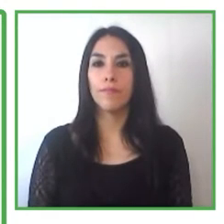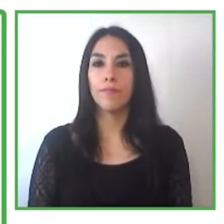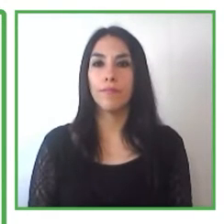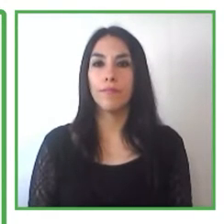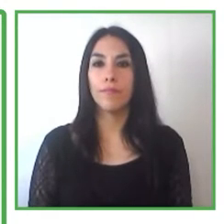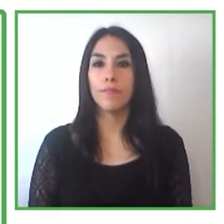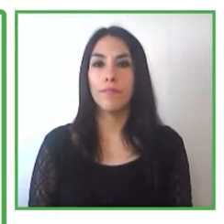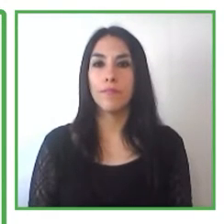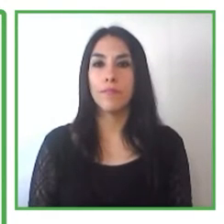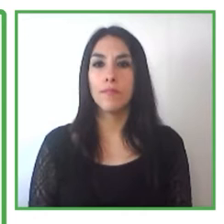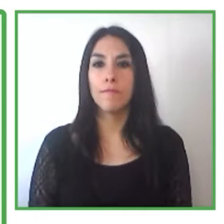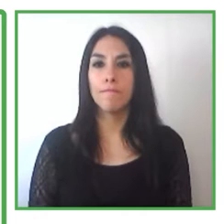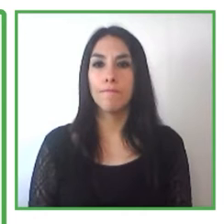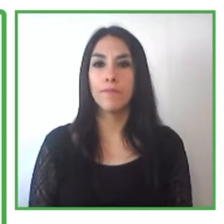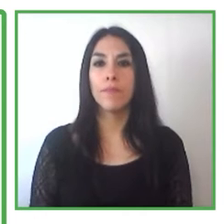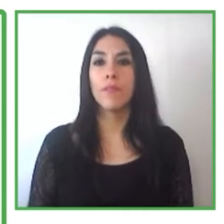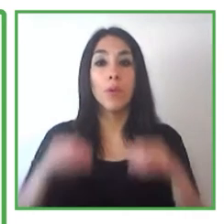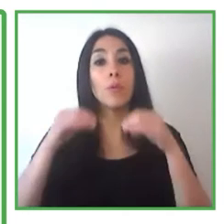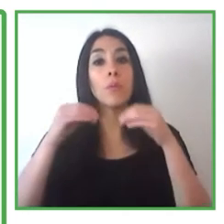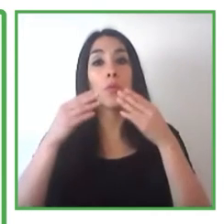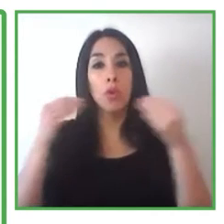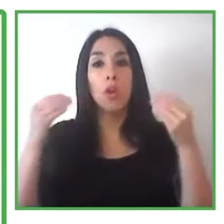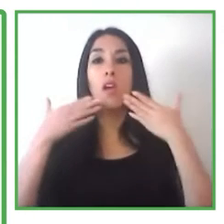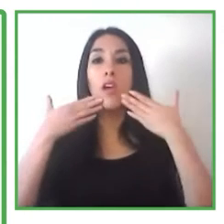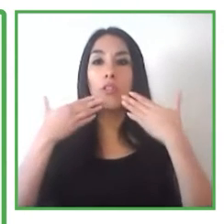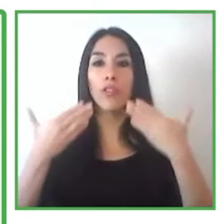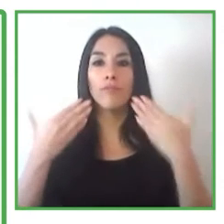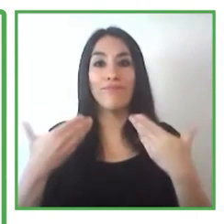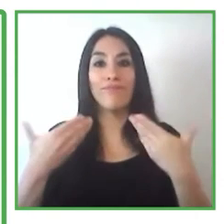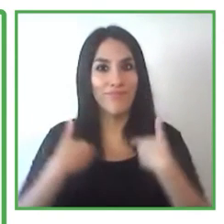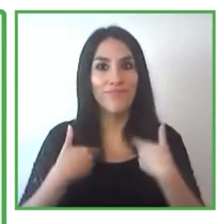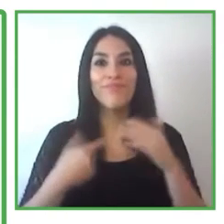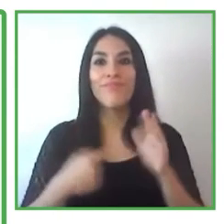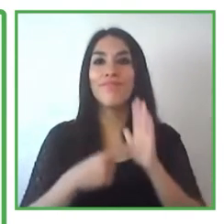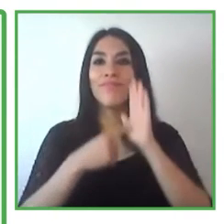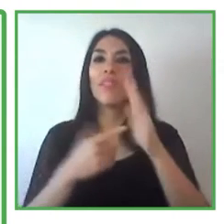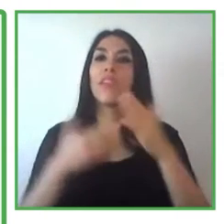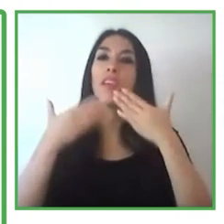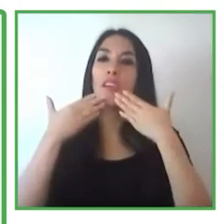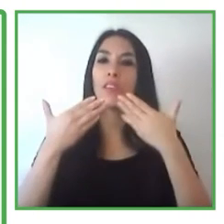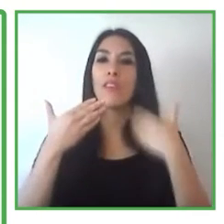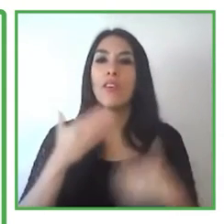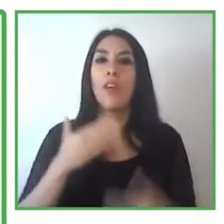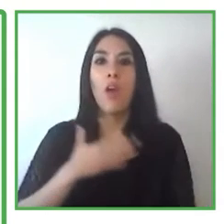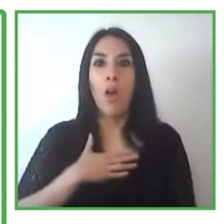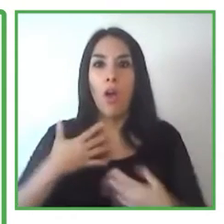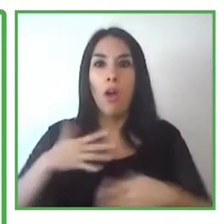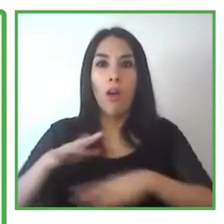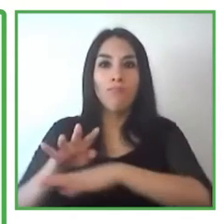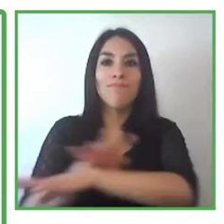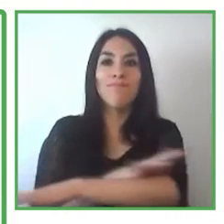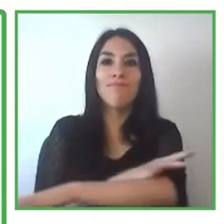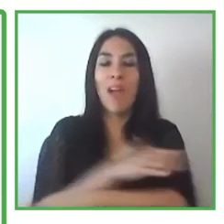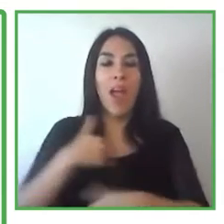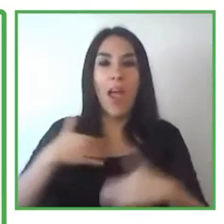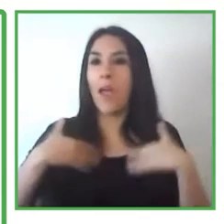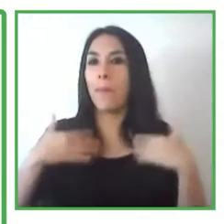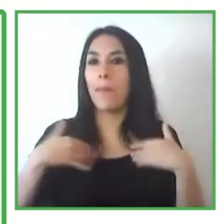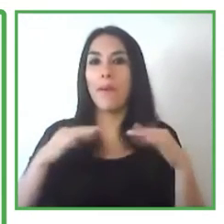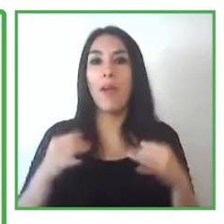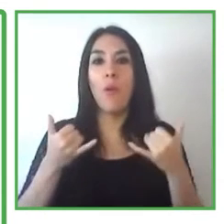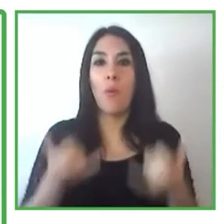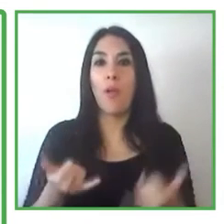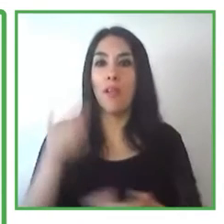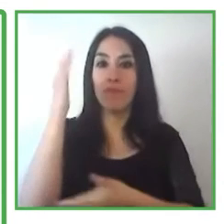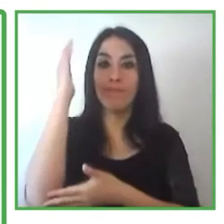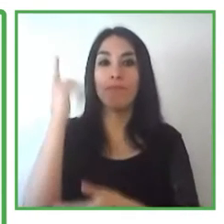Muchísimas gracias por la presentación. Para mí es un verdadero gusto y placer estar acá con ustedes compartiendo